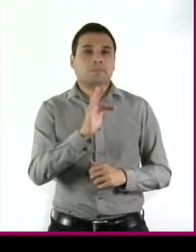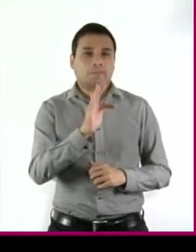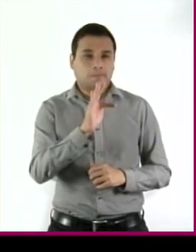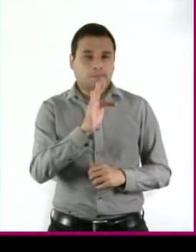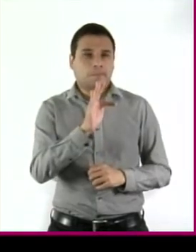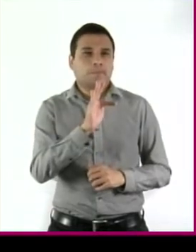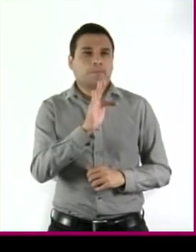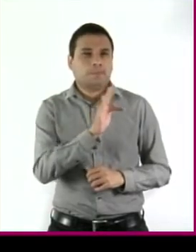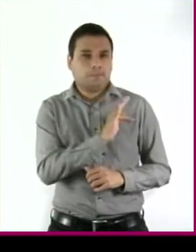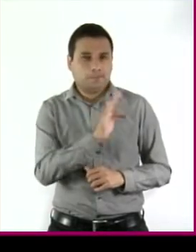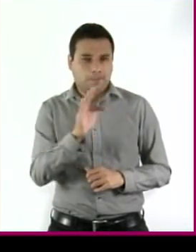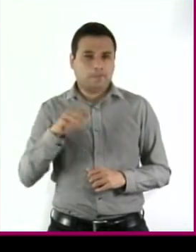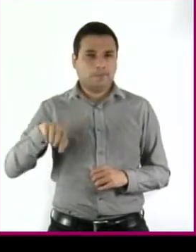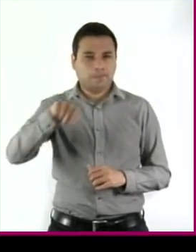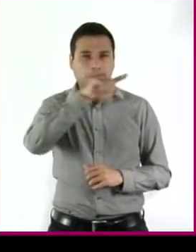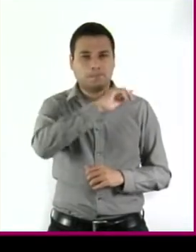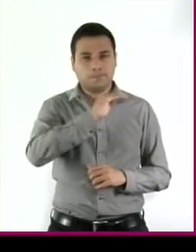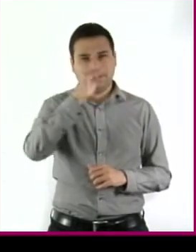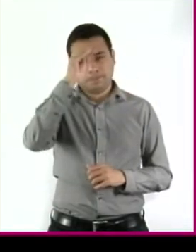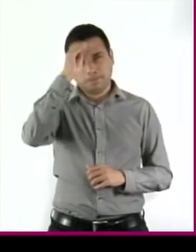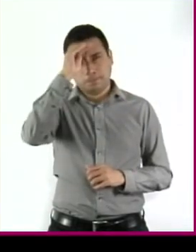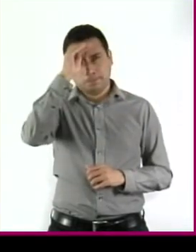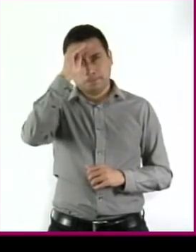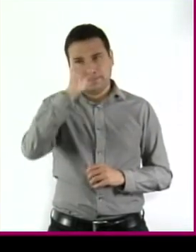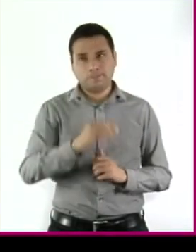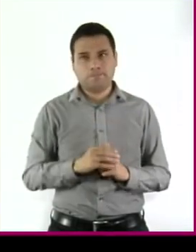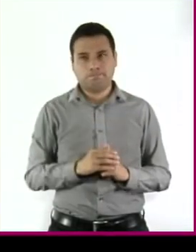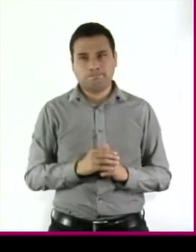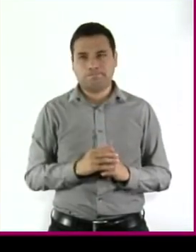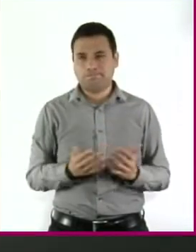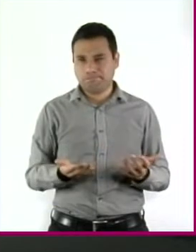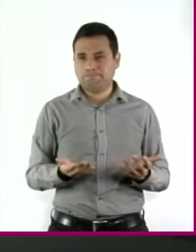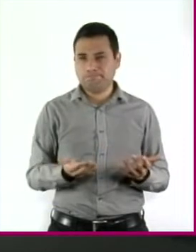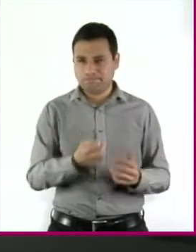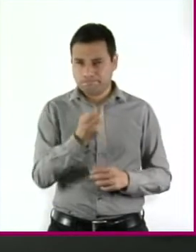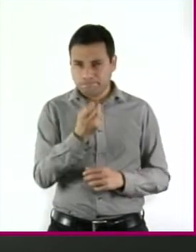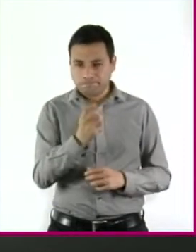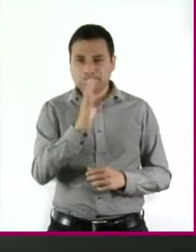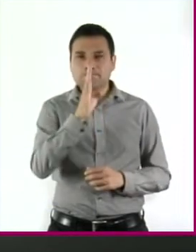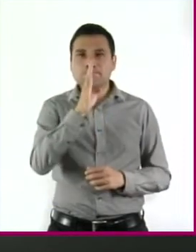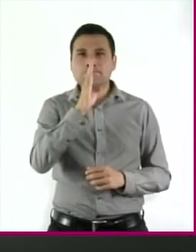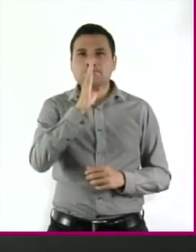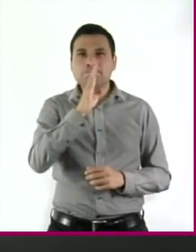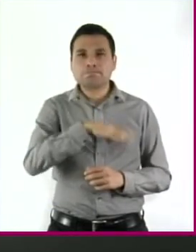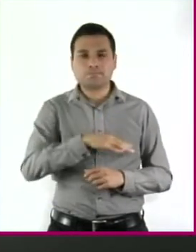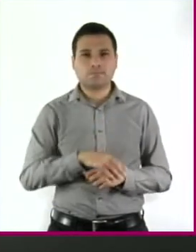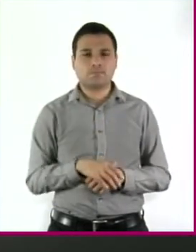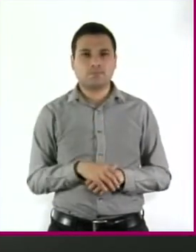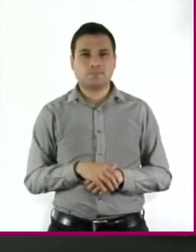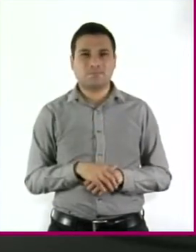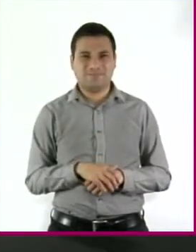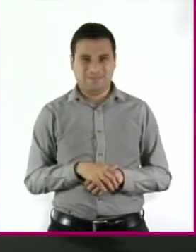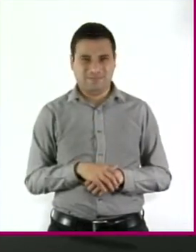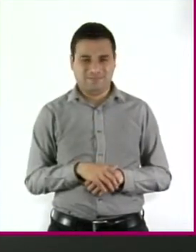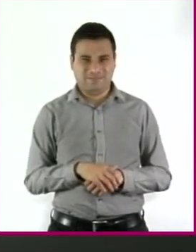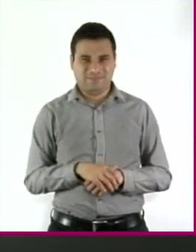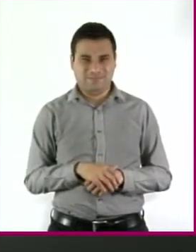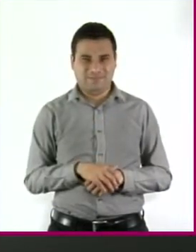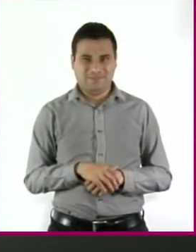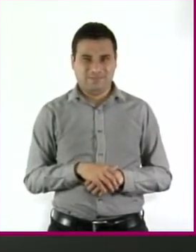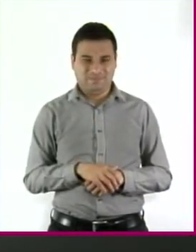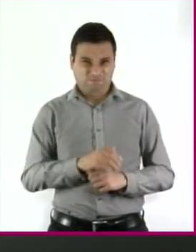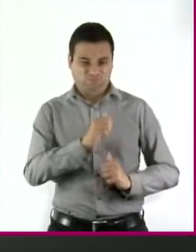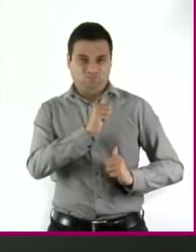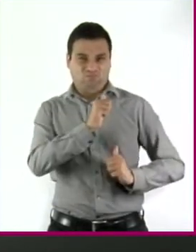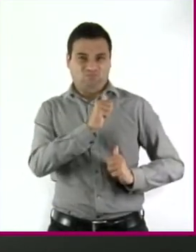este razonamiento como indicio de que algo anda mal. ¿Vigilar a los guardianes es una mala idea?